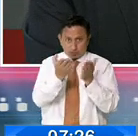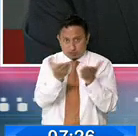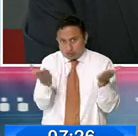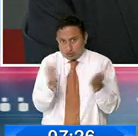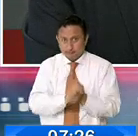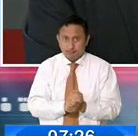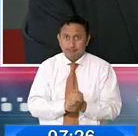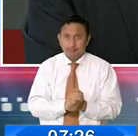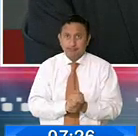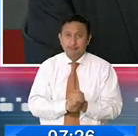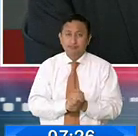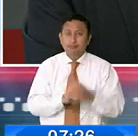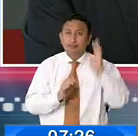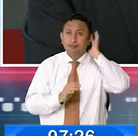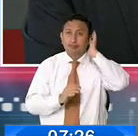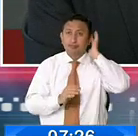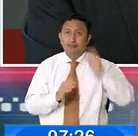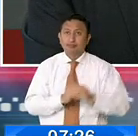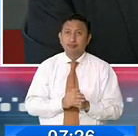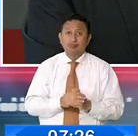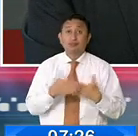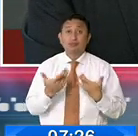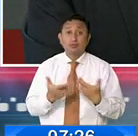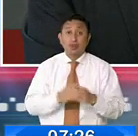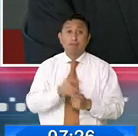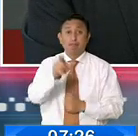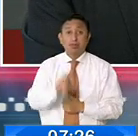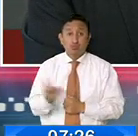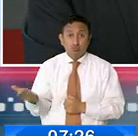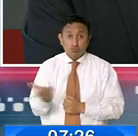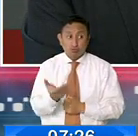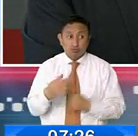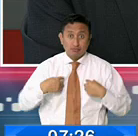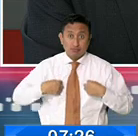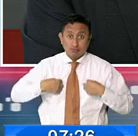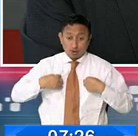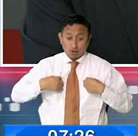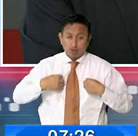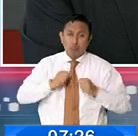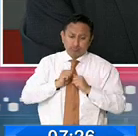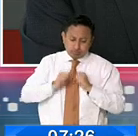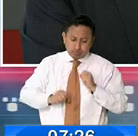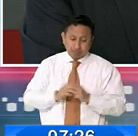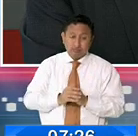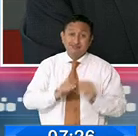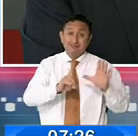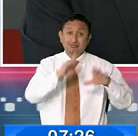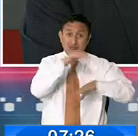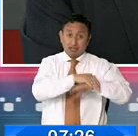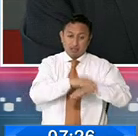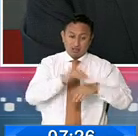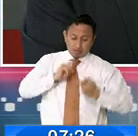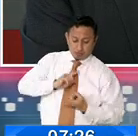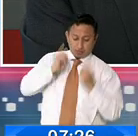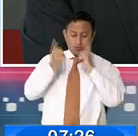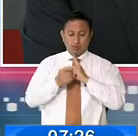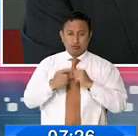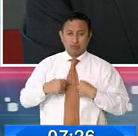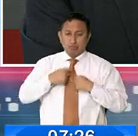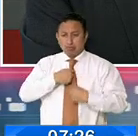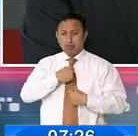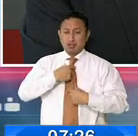imagino, señora viceministra, cómo muchos mendigos tienen ropa de mendigos. Llega a las seis de la tarde y se cambian y son